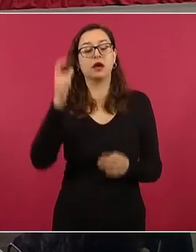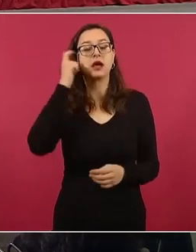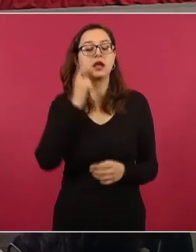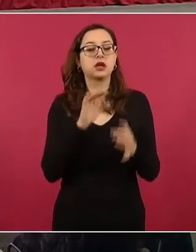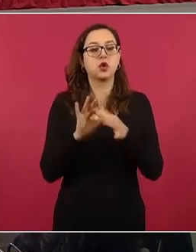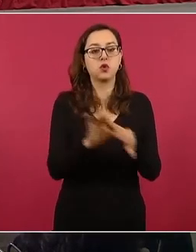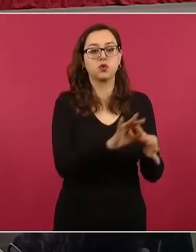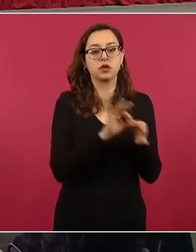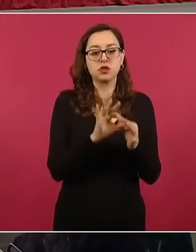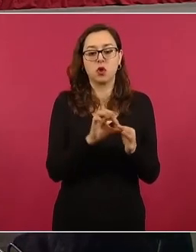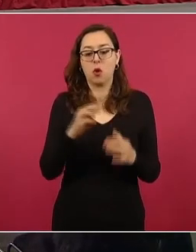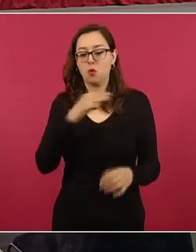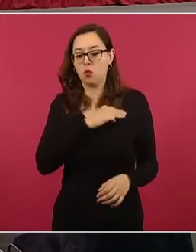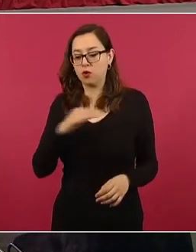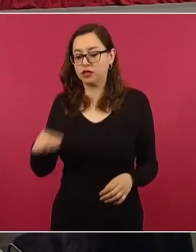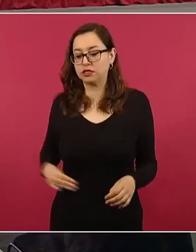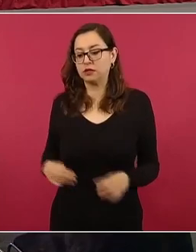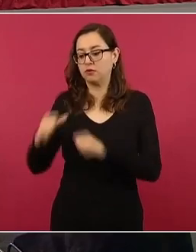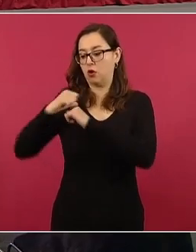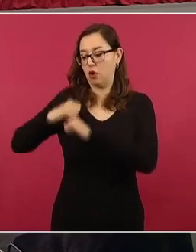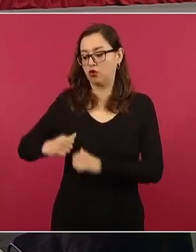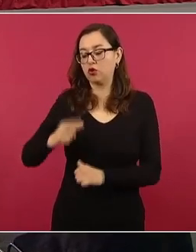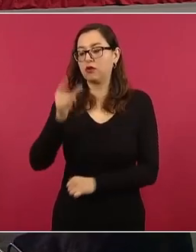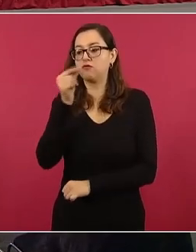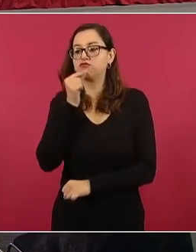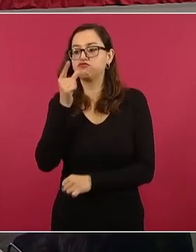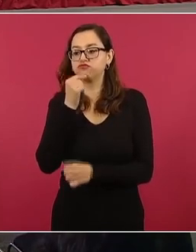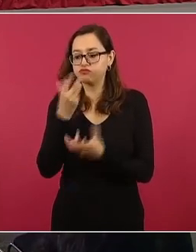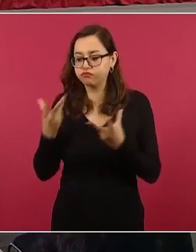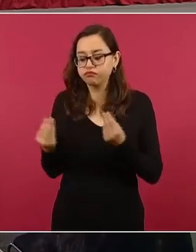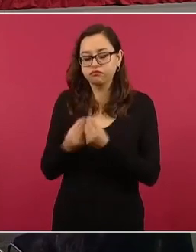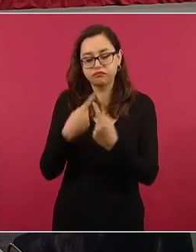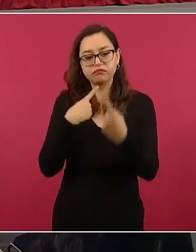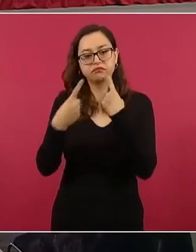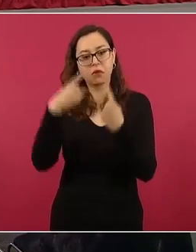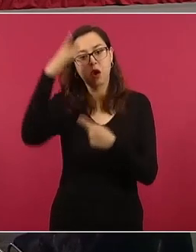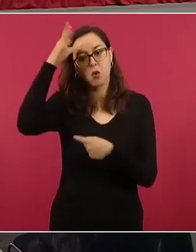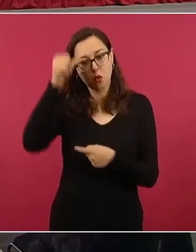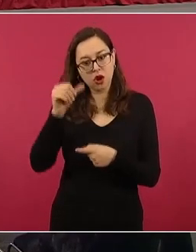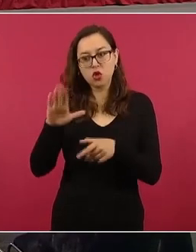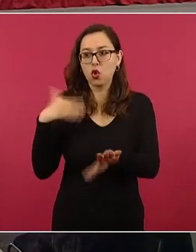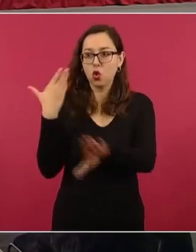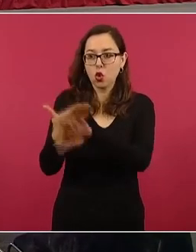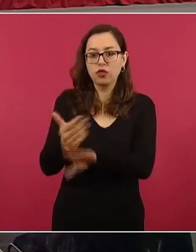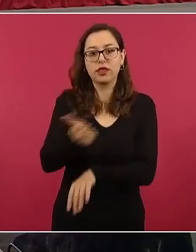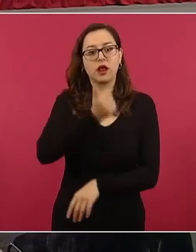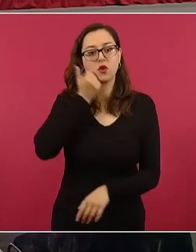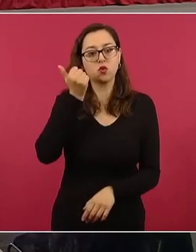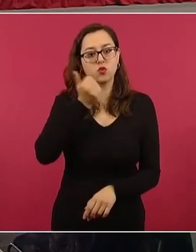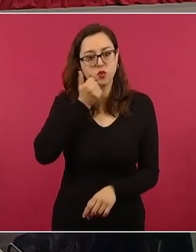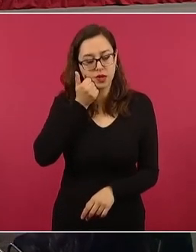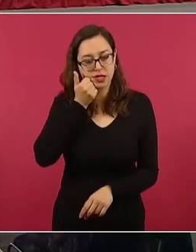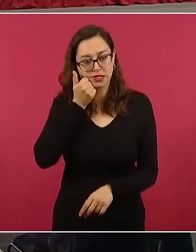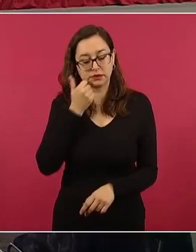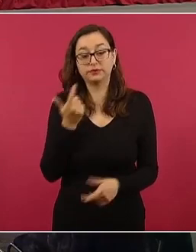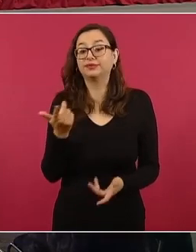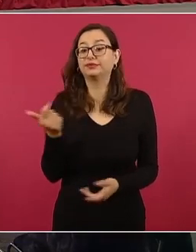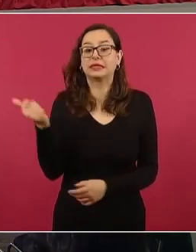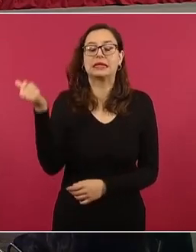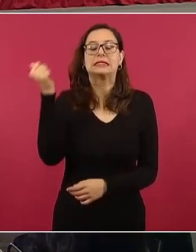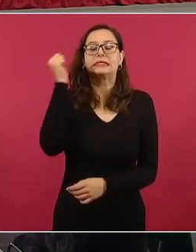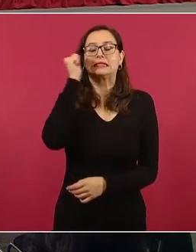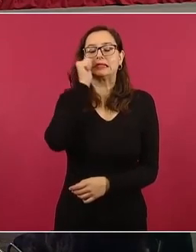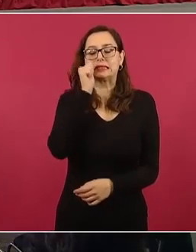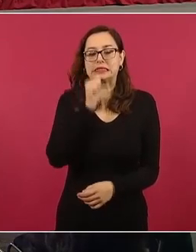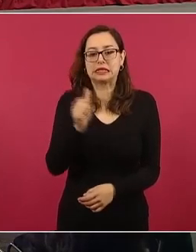autoridades de distintos órdenes del gobierno en la desaparición de los estudiantes. Hemos acreditado cómo en todo momento